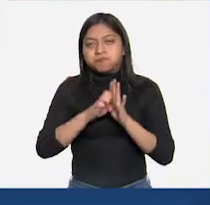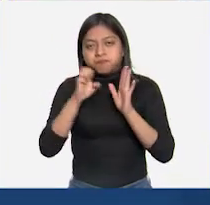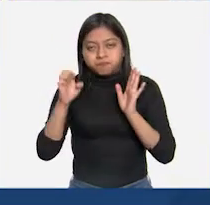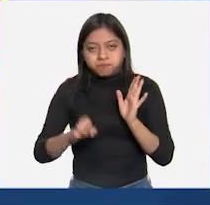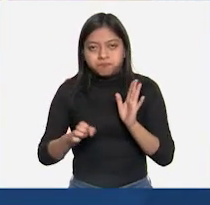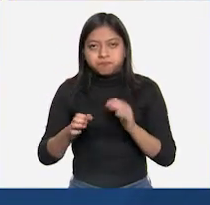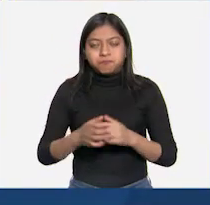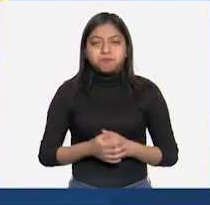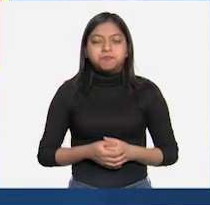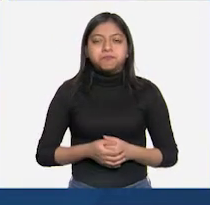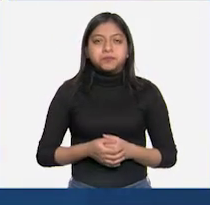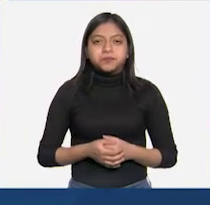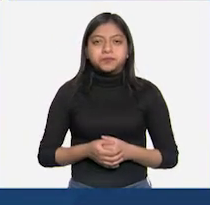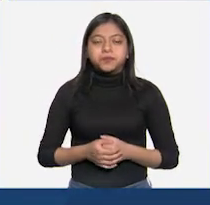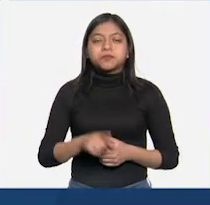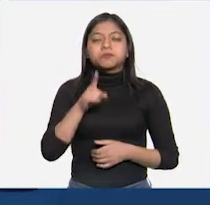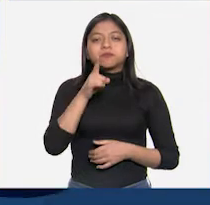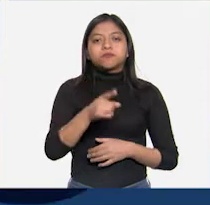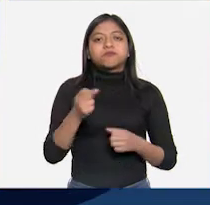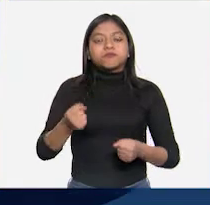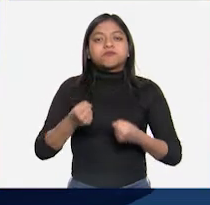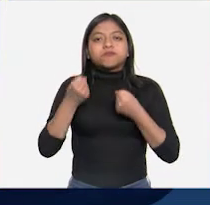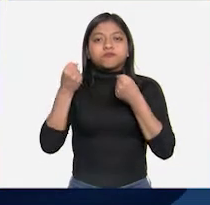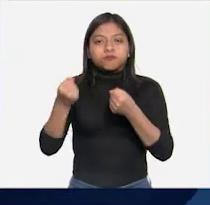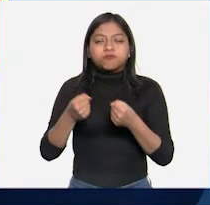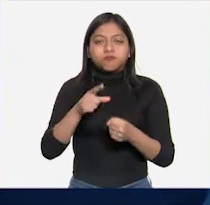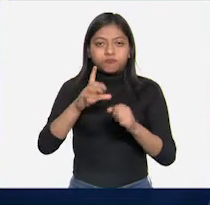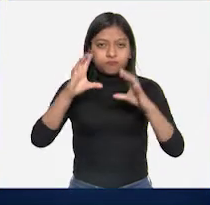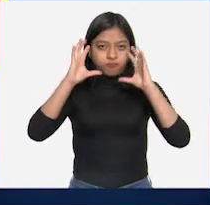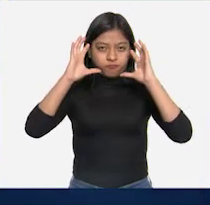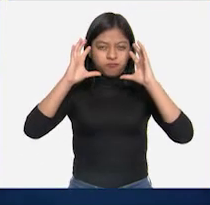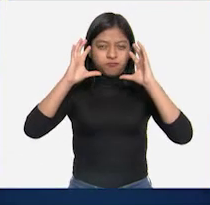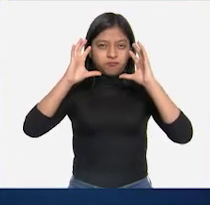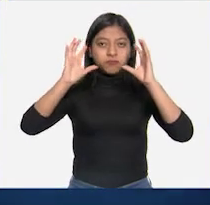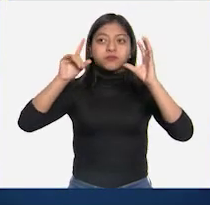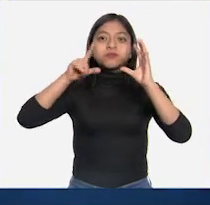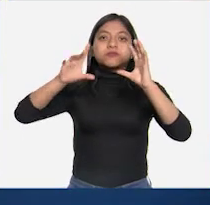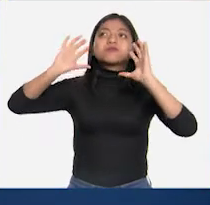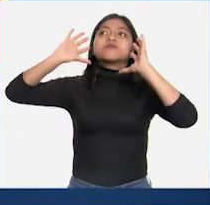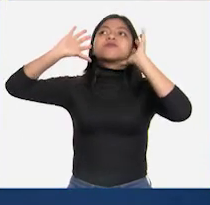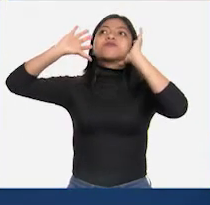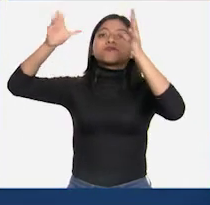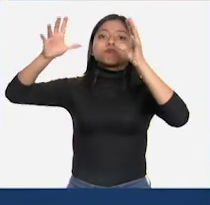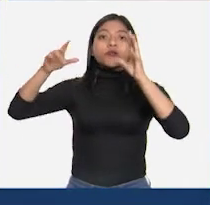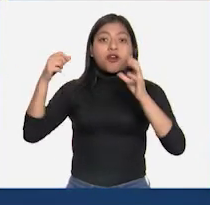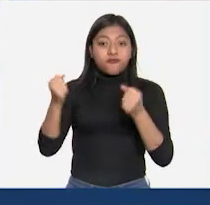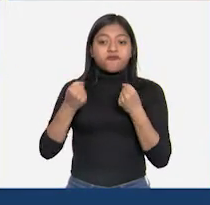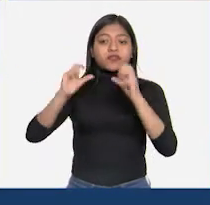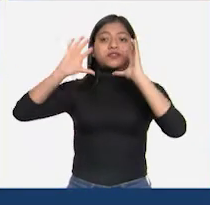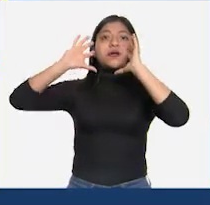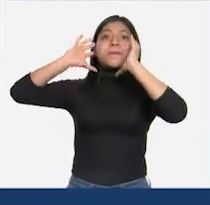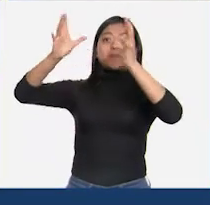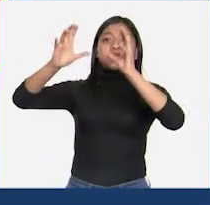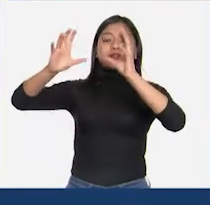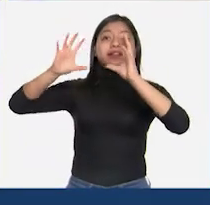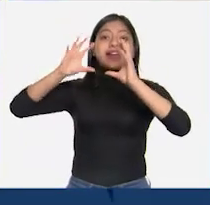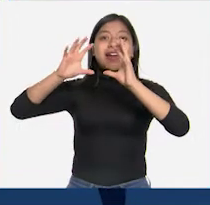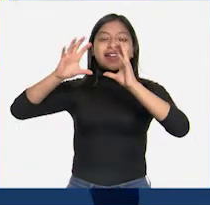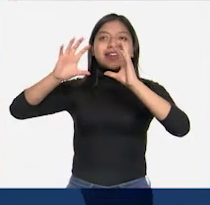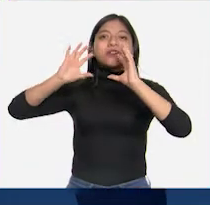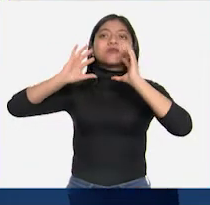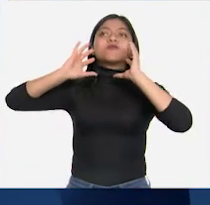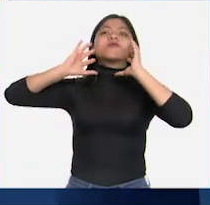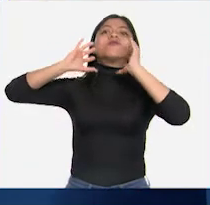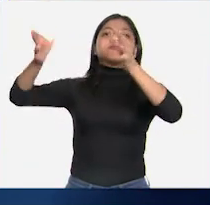objetos. Por ejemplo, cuando aplicamos una fuerza sobre un balón para lanzarlo a una canasta, el balón cambia su velocidad,